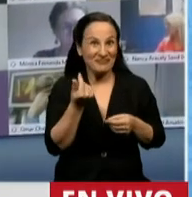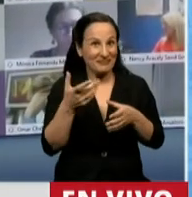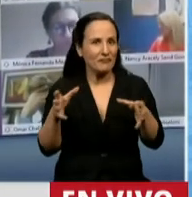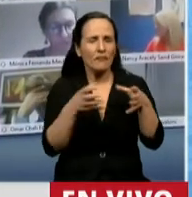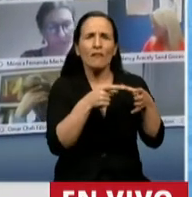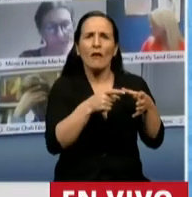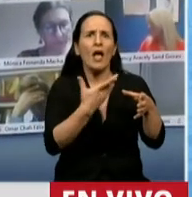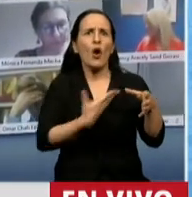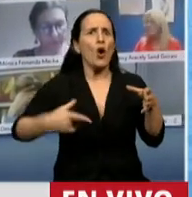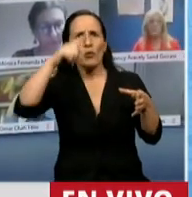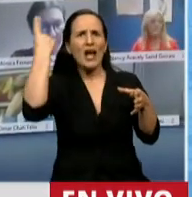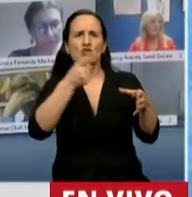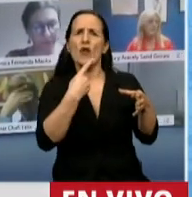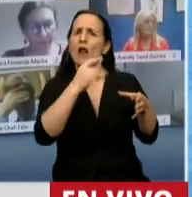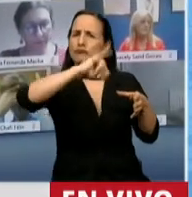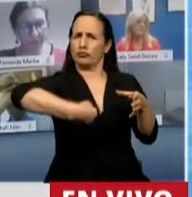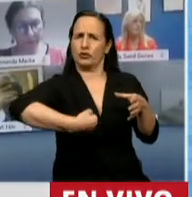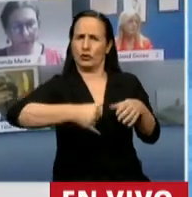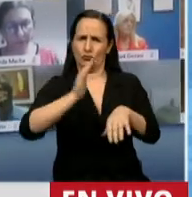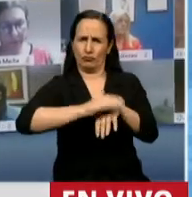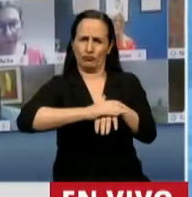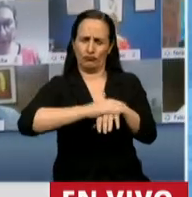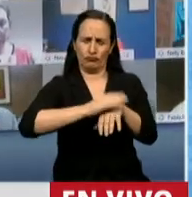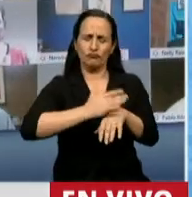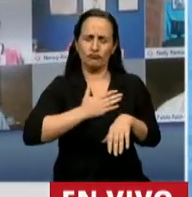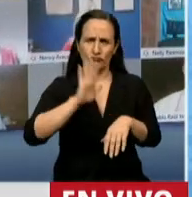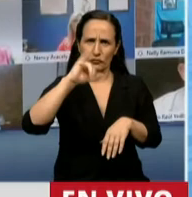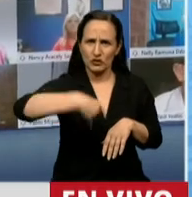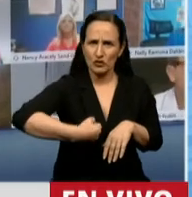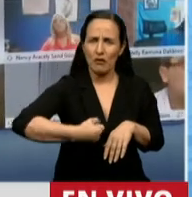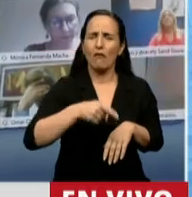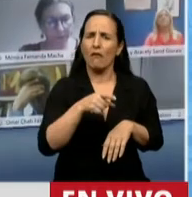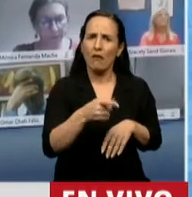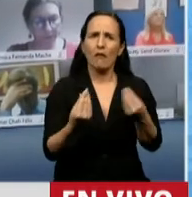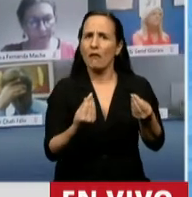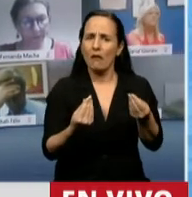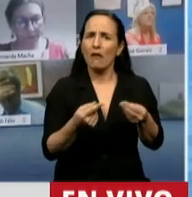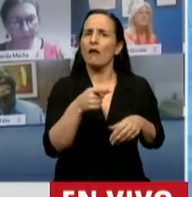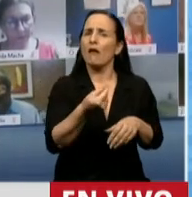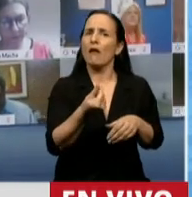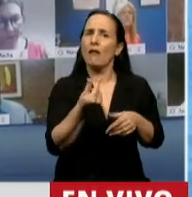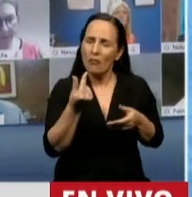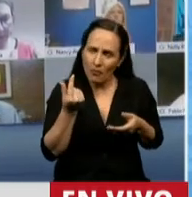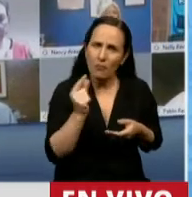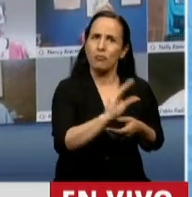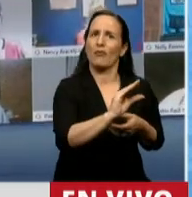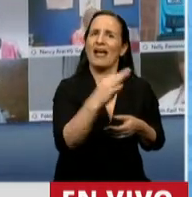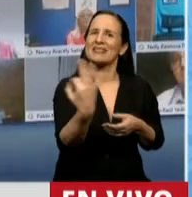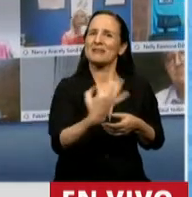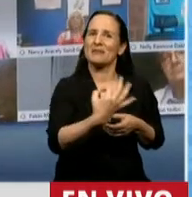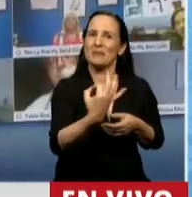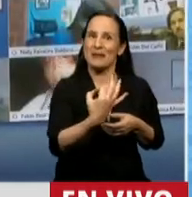el Gobierno Nacional se comprometió a través de asignar partidas específicas